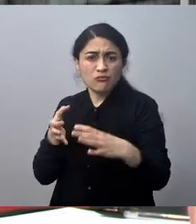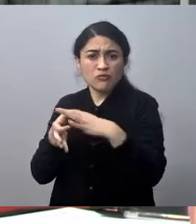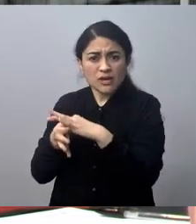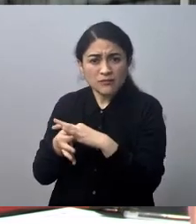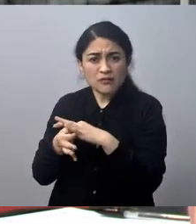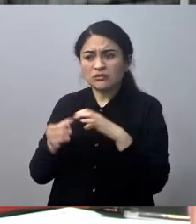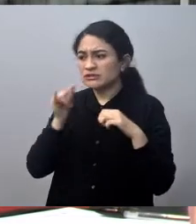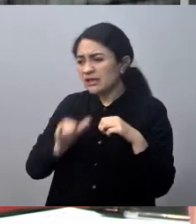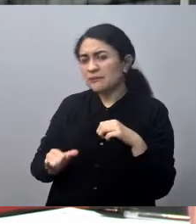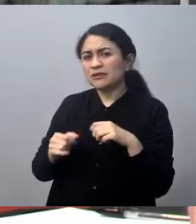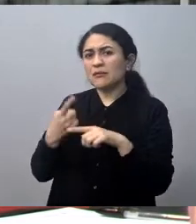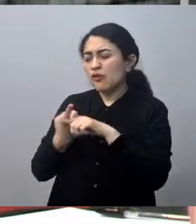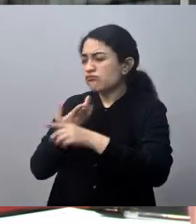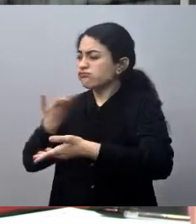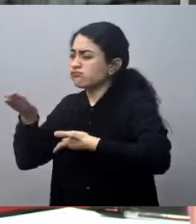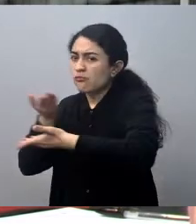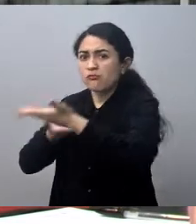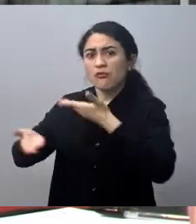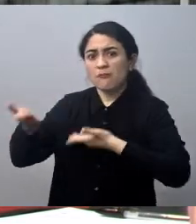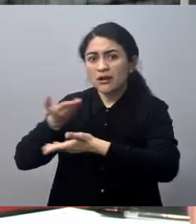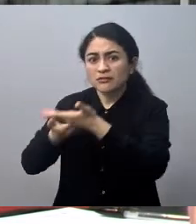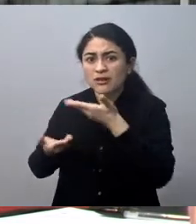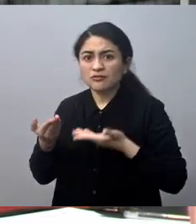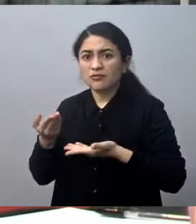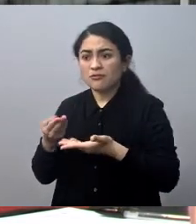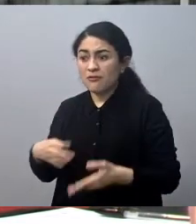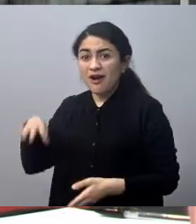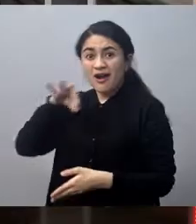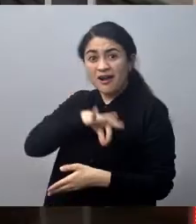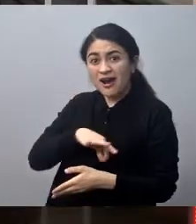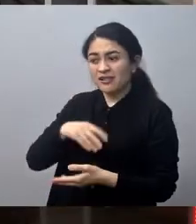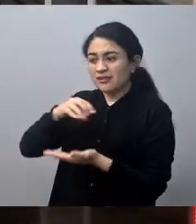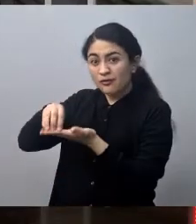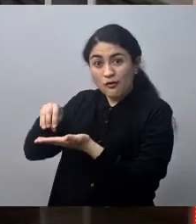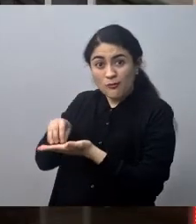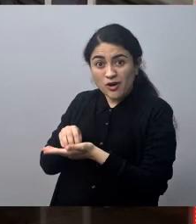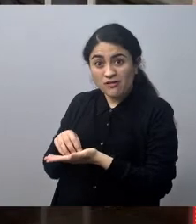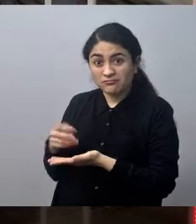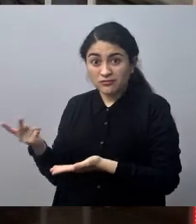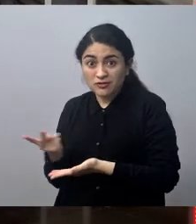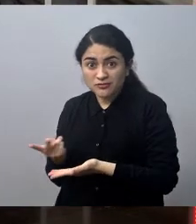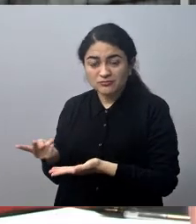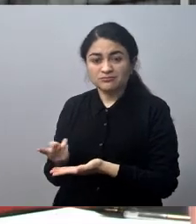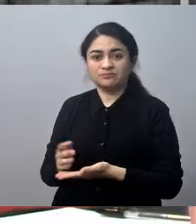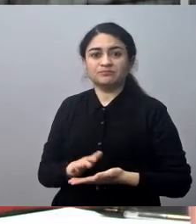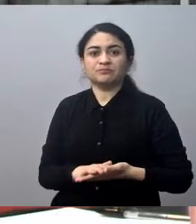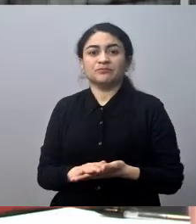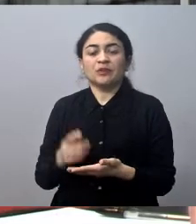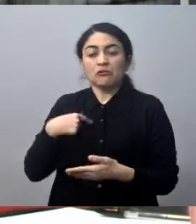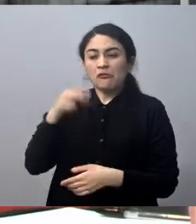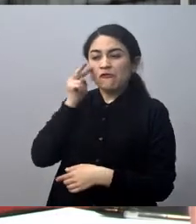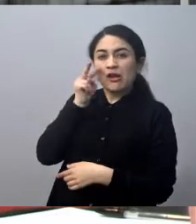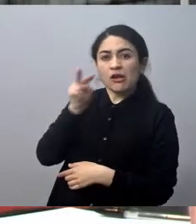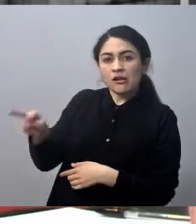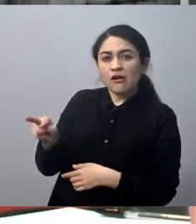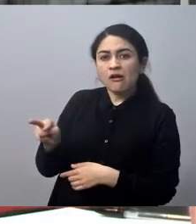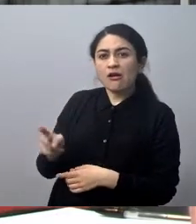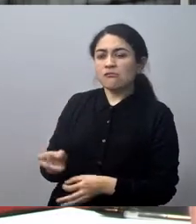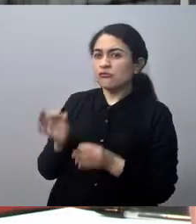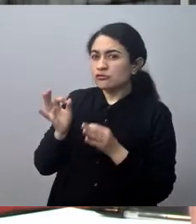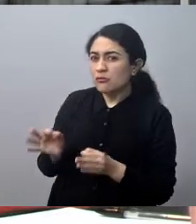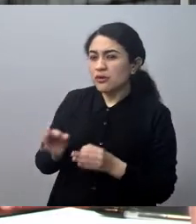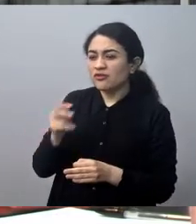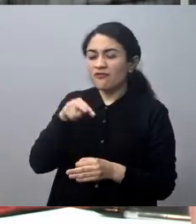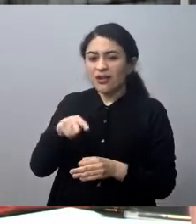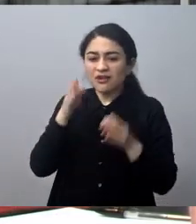y he estado en forma permanente en conversación con mis colegas de ambas comunas, yo veía que, por supuesto, que había que